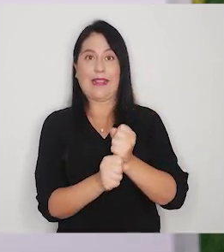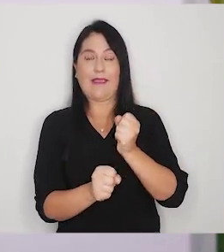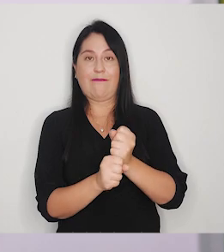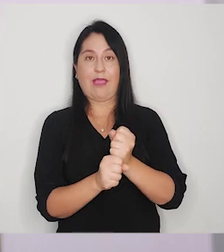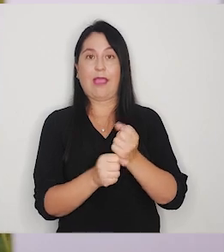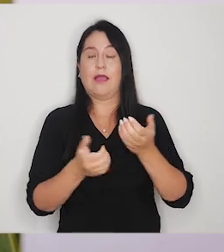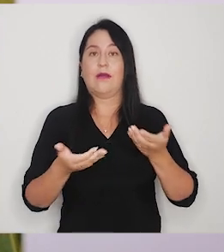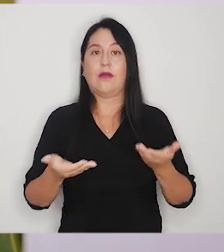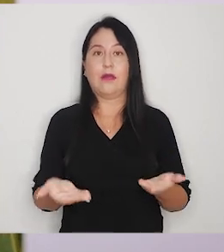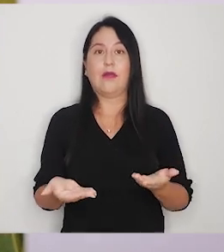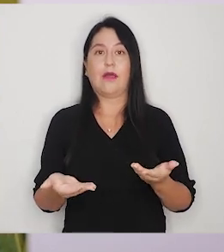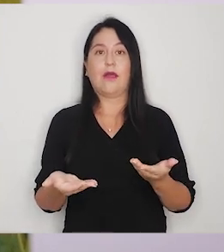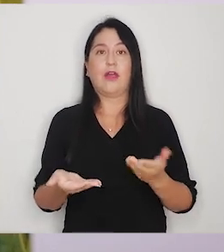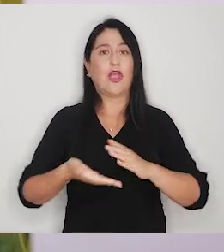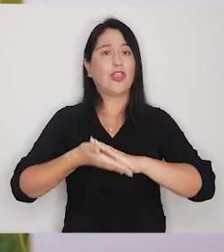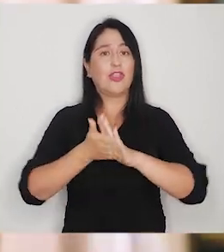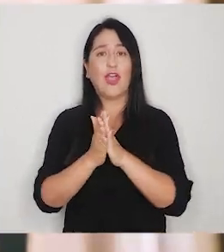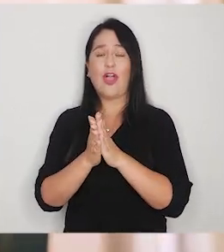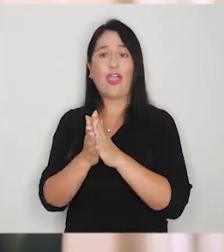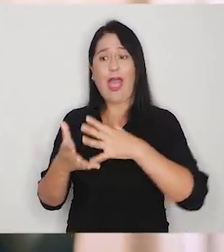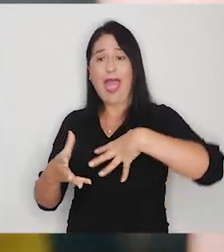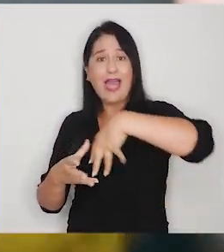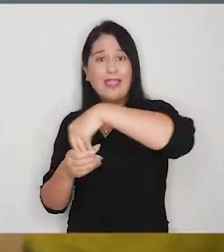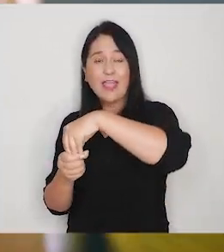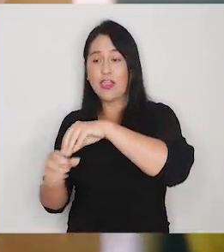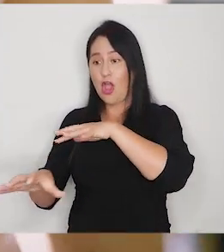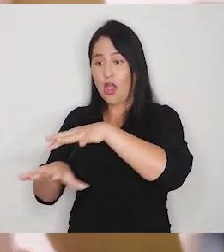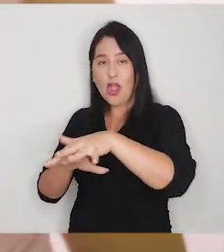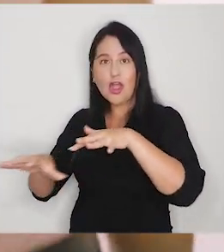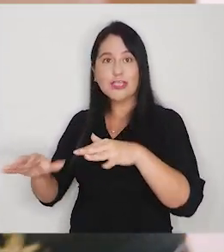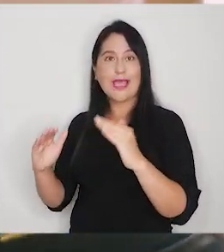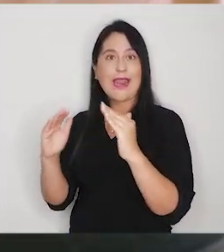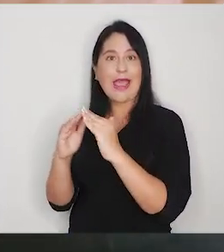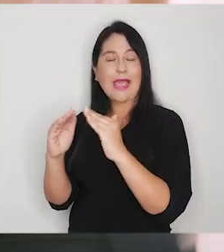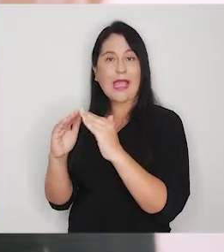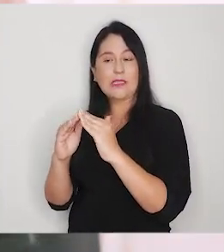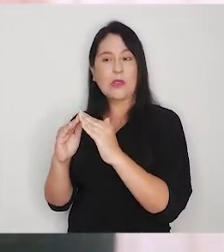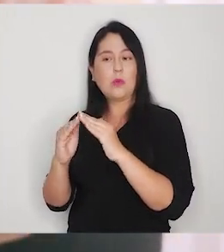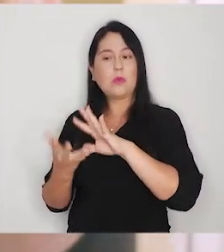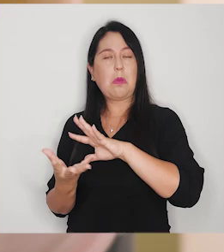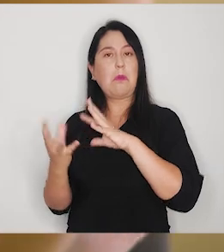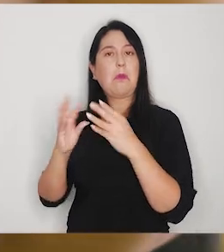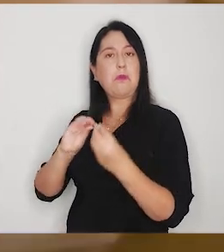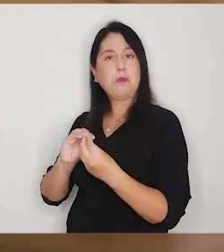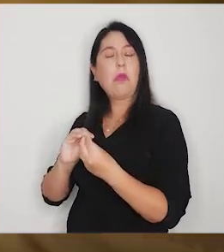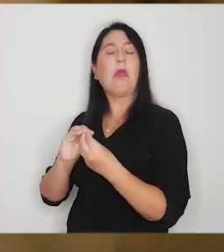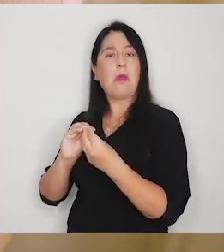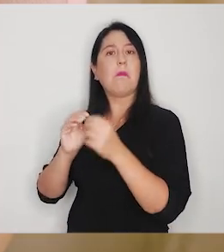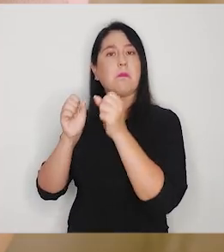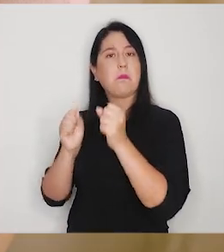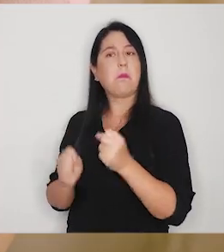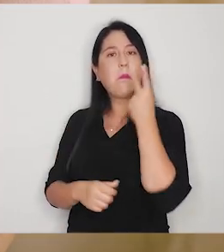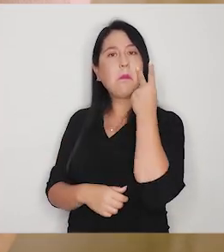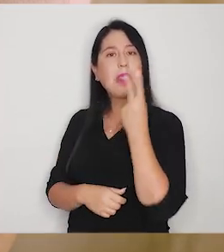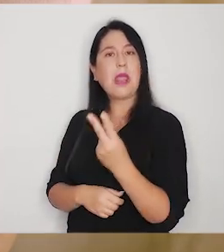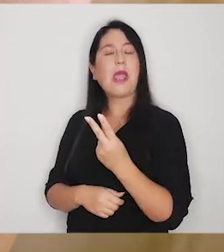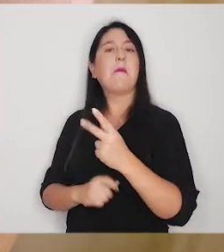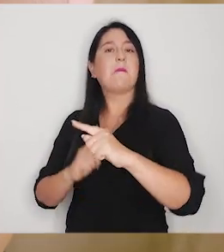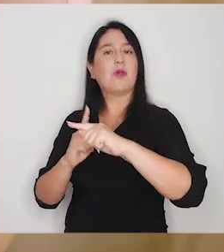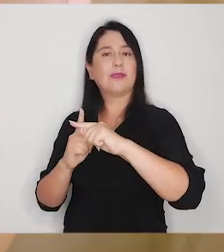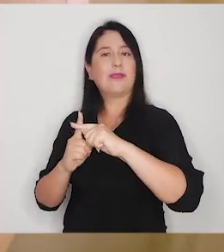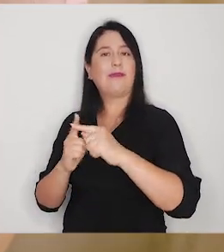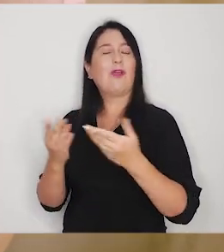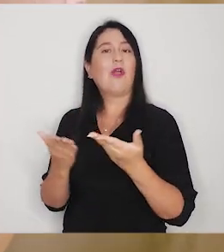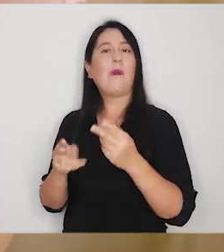teletrabajo, estando insertos en lo que es las labores de casa, una vez que uno se acomodó ya uno puede verle los